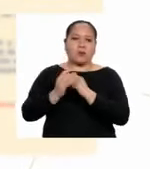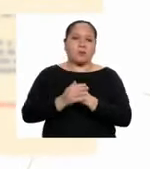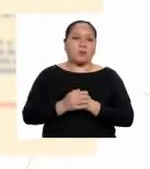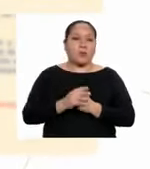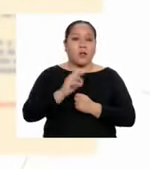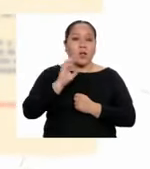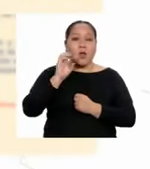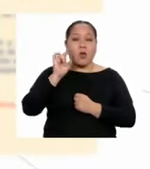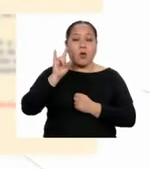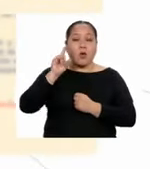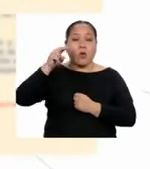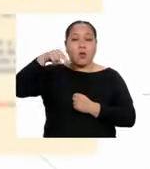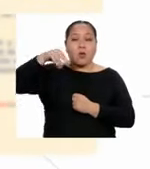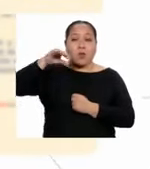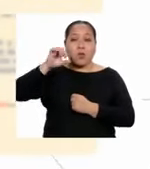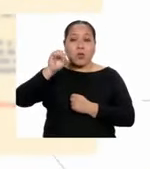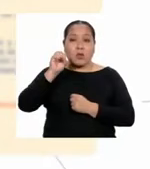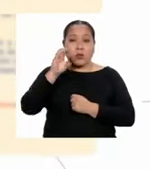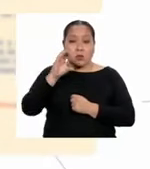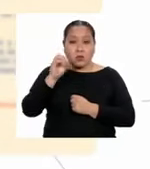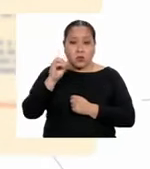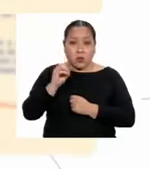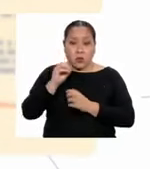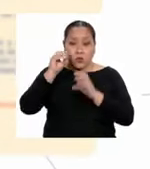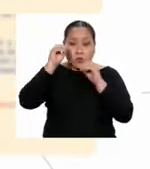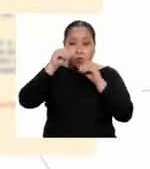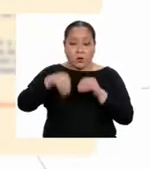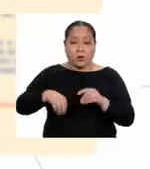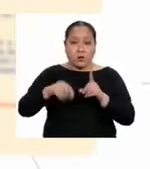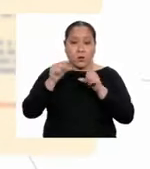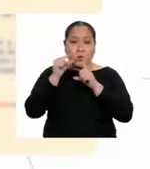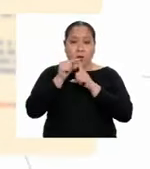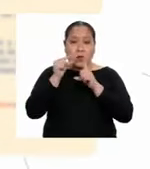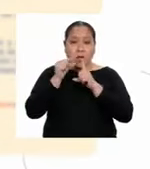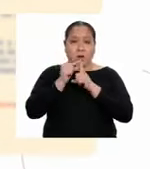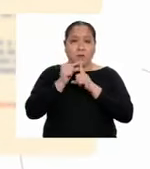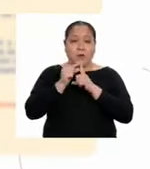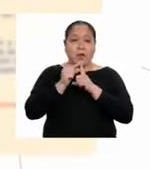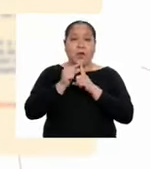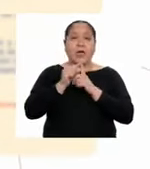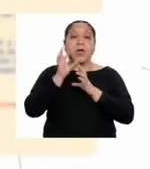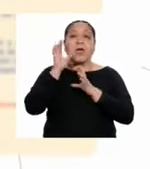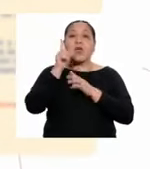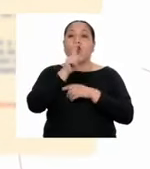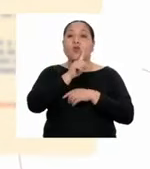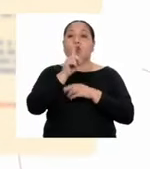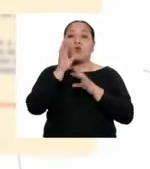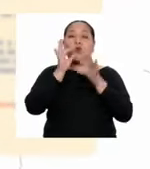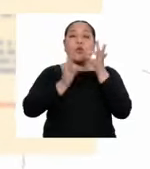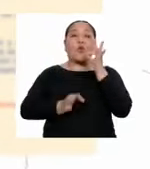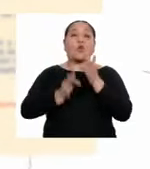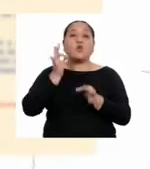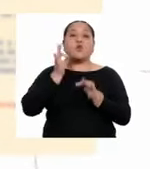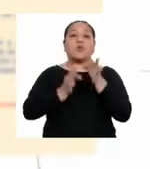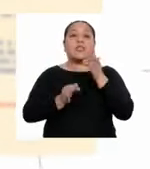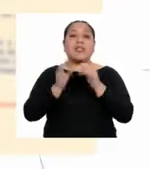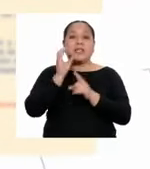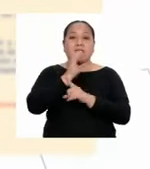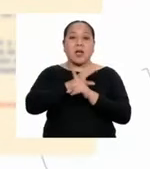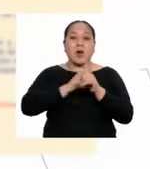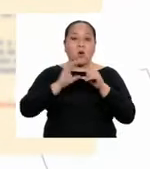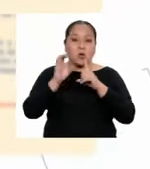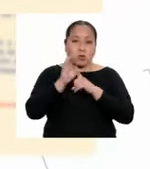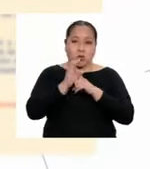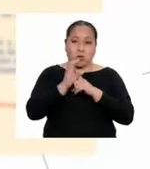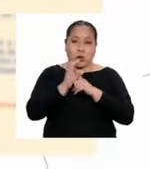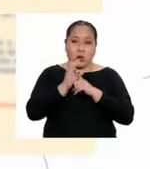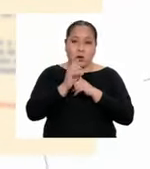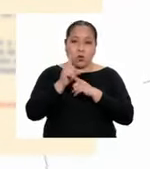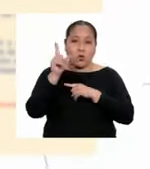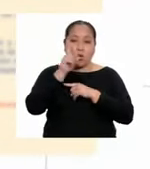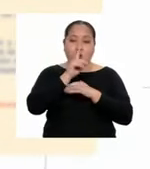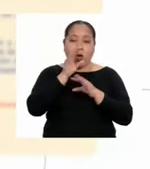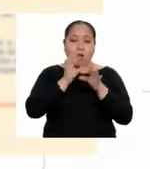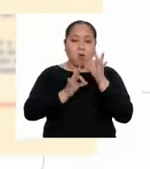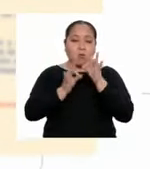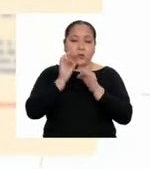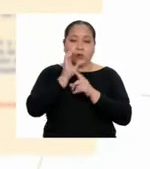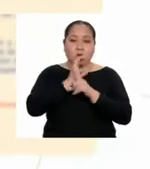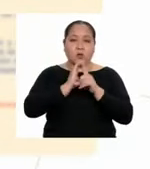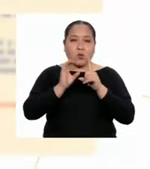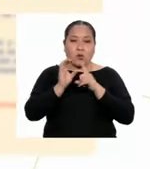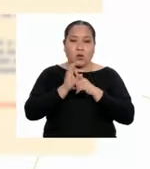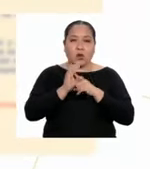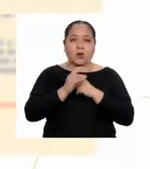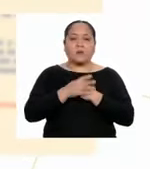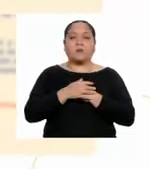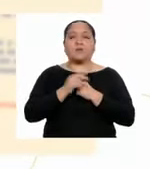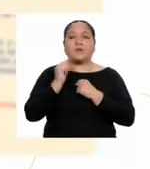ha acuñado el término de injusticia cultural para referirse a esta realidad. Hay